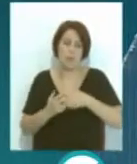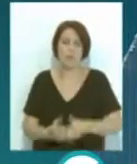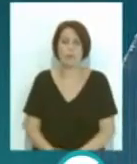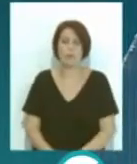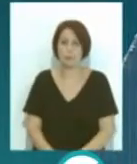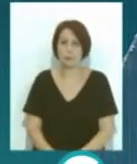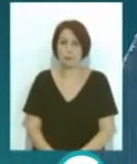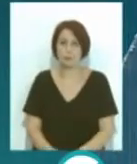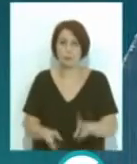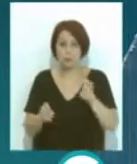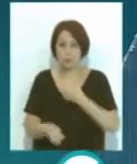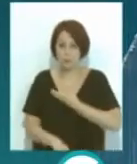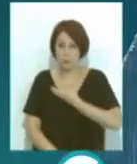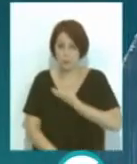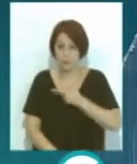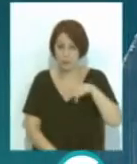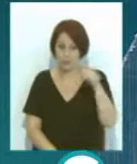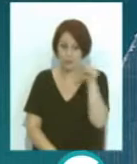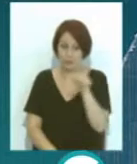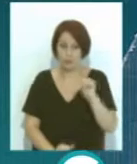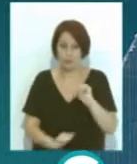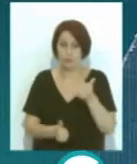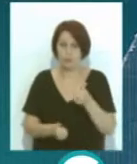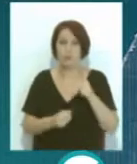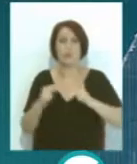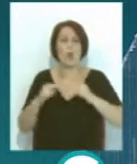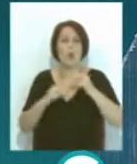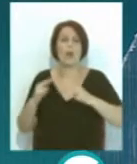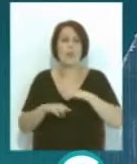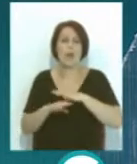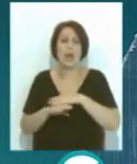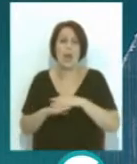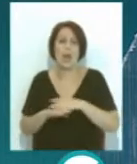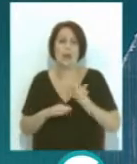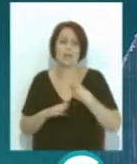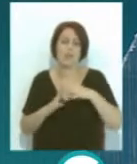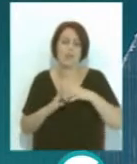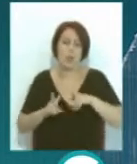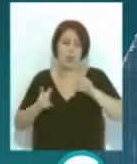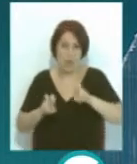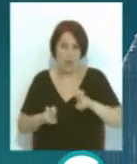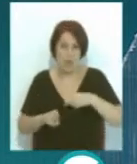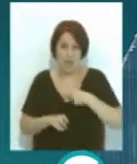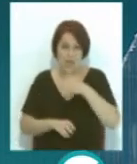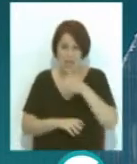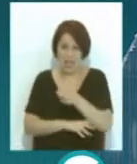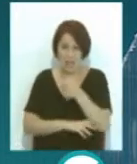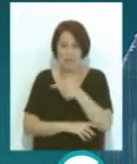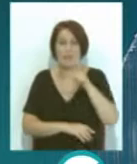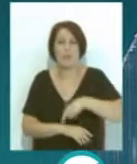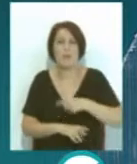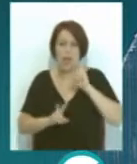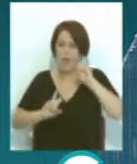Y en el ámbito municipal esta semana han comenzado las obras para las nuevas infraestructuras hidráulicas y la